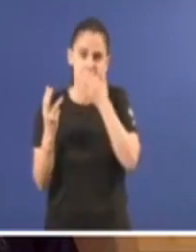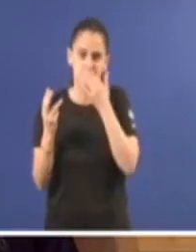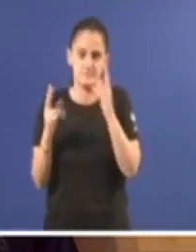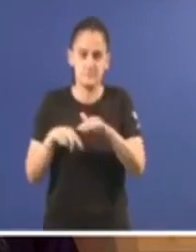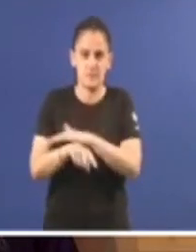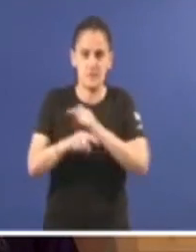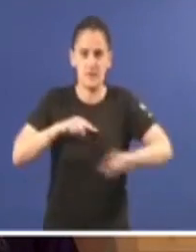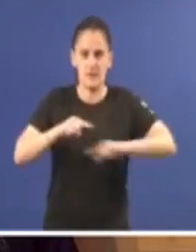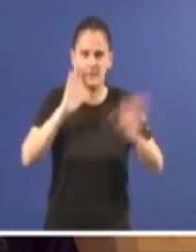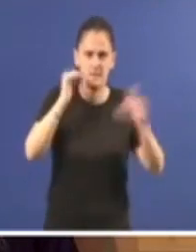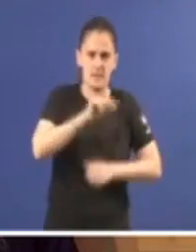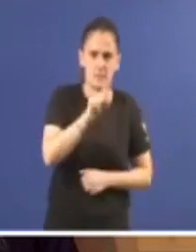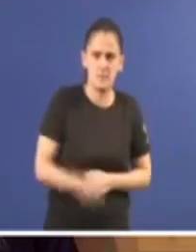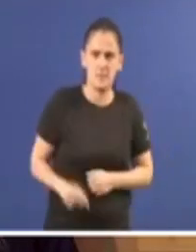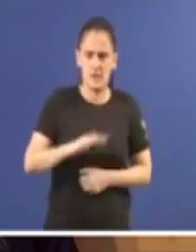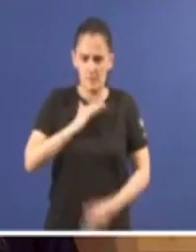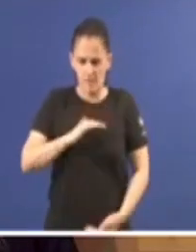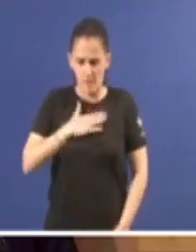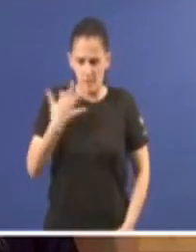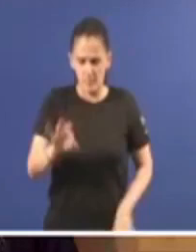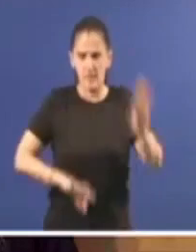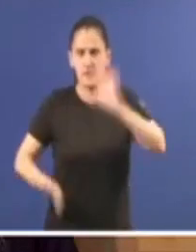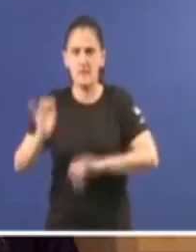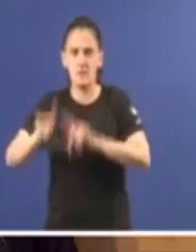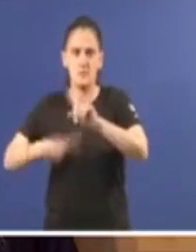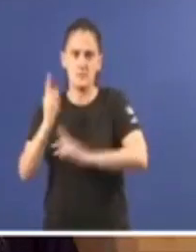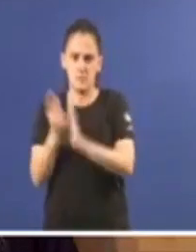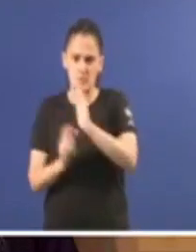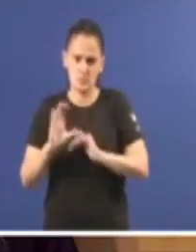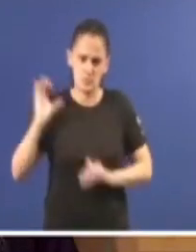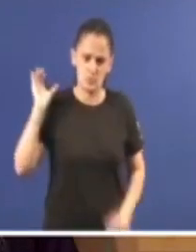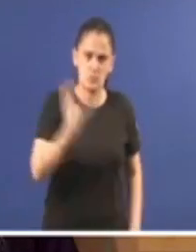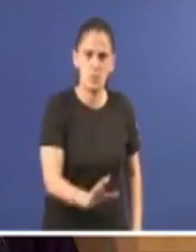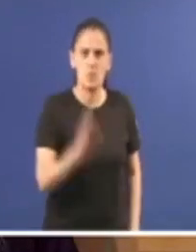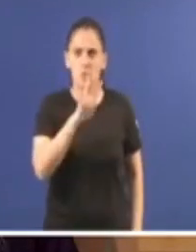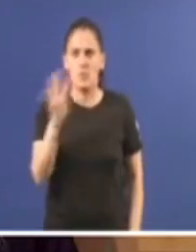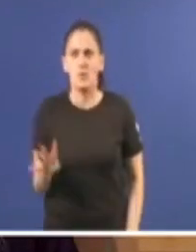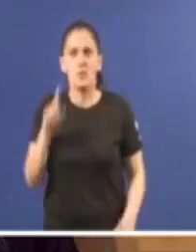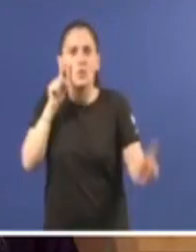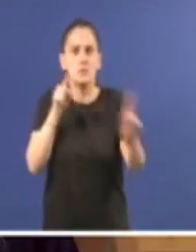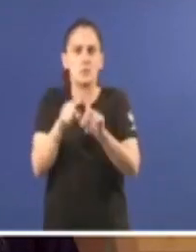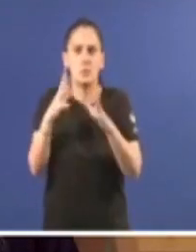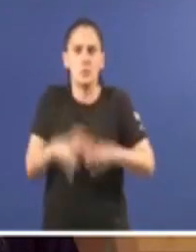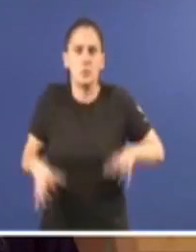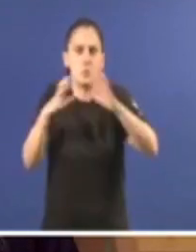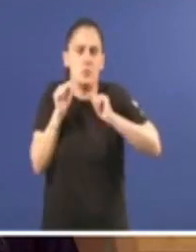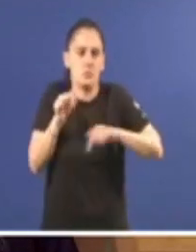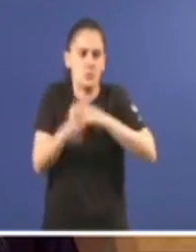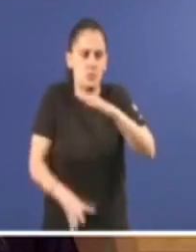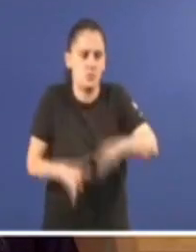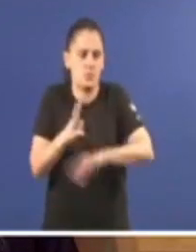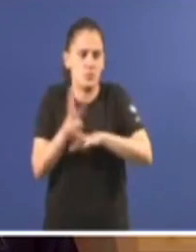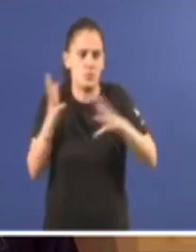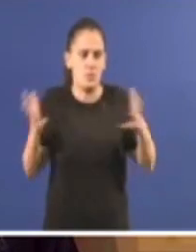xerencias de atención primaria con capacidade de decisión e con orzamentos. Cuarto, un objetivo ambicioso para esta legislatura